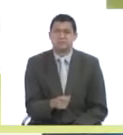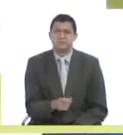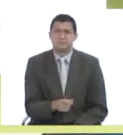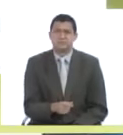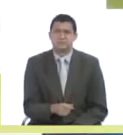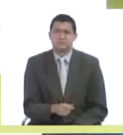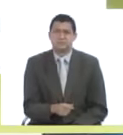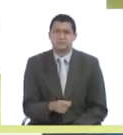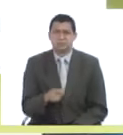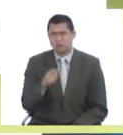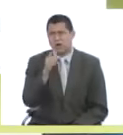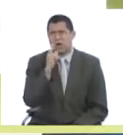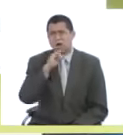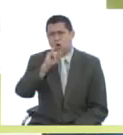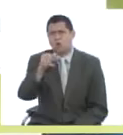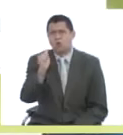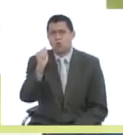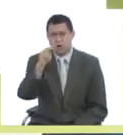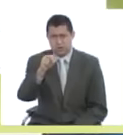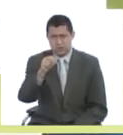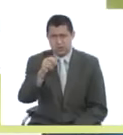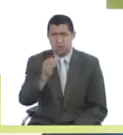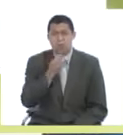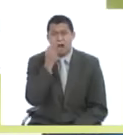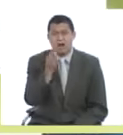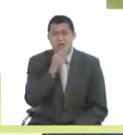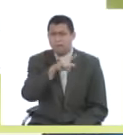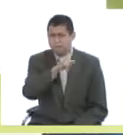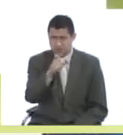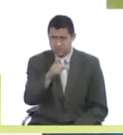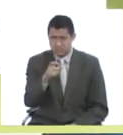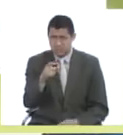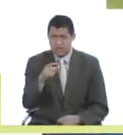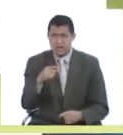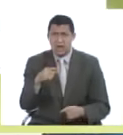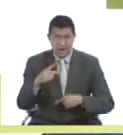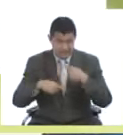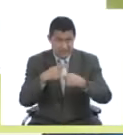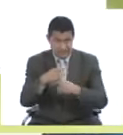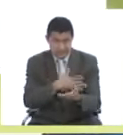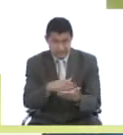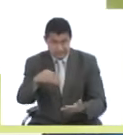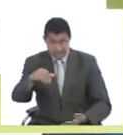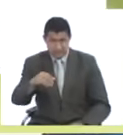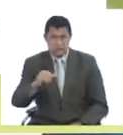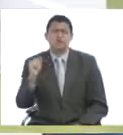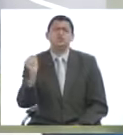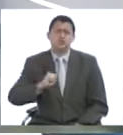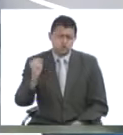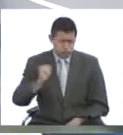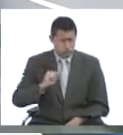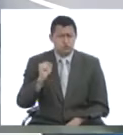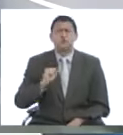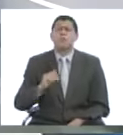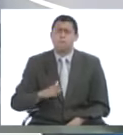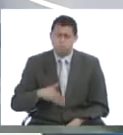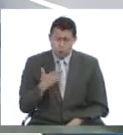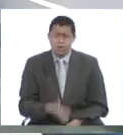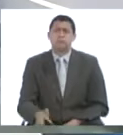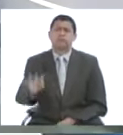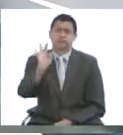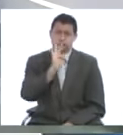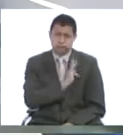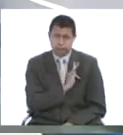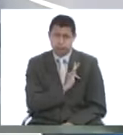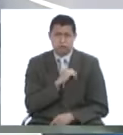Erics1G. Buenas tardes, una pregunta, ¿la diabetes es hereditaria? Sí, la diabetes se puede heredar,